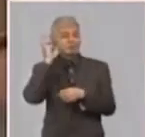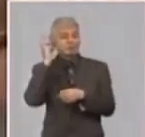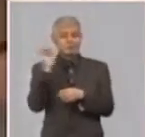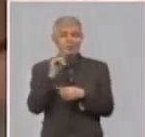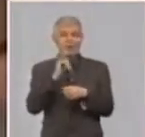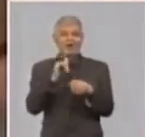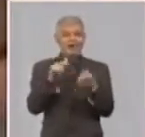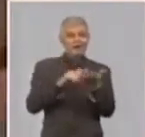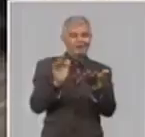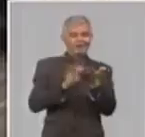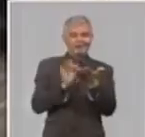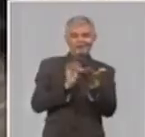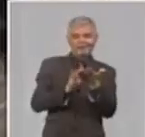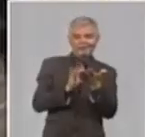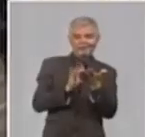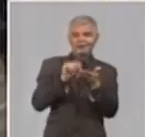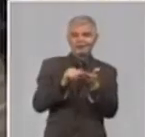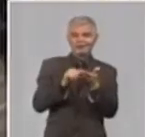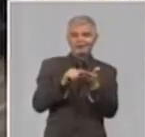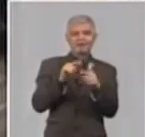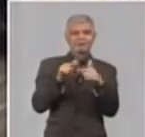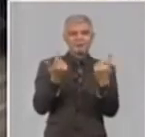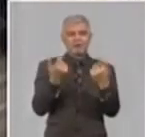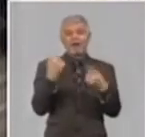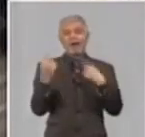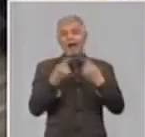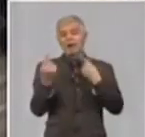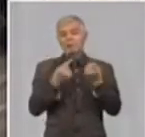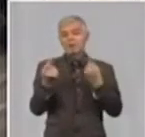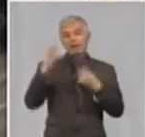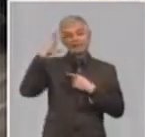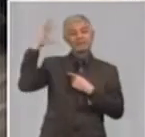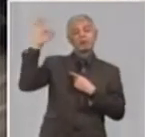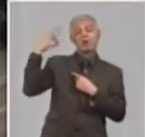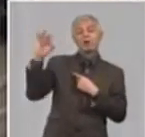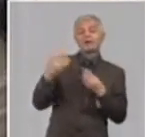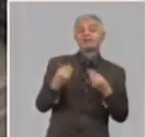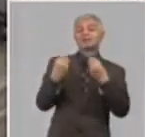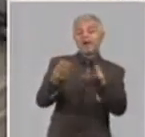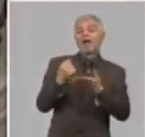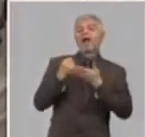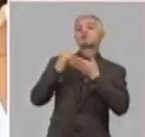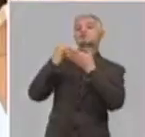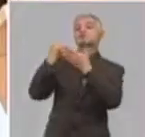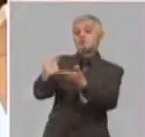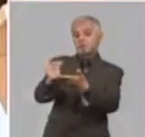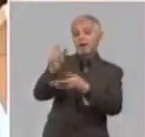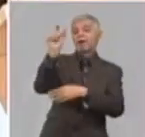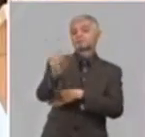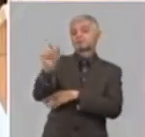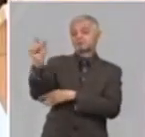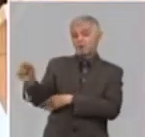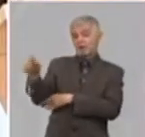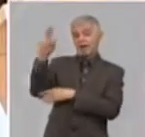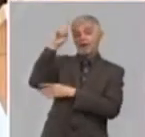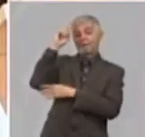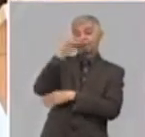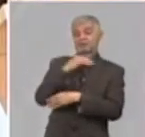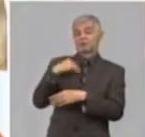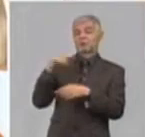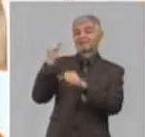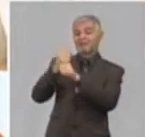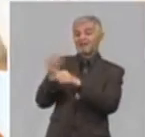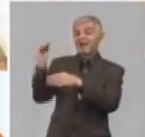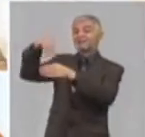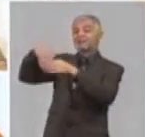ahora desde su contexto debe usar las herramientas que le ofrece la psicología para ofrecer ayuda al personal médico que elabora en la zona roja del